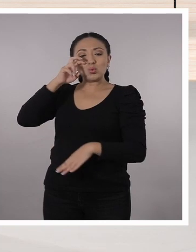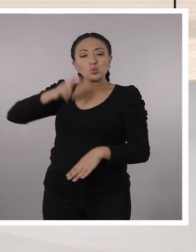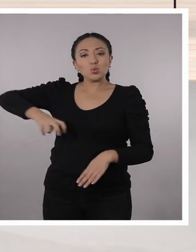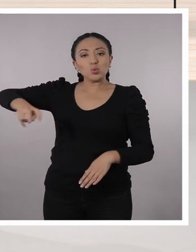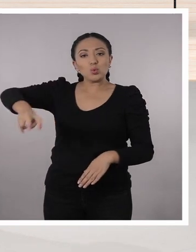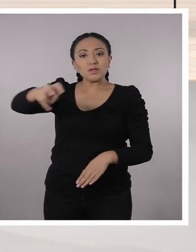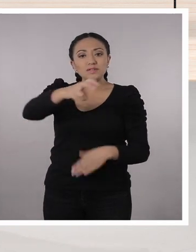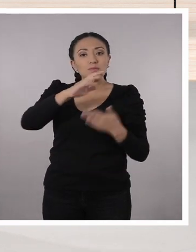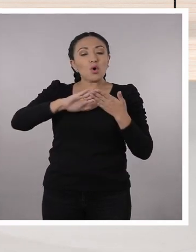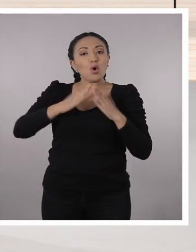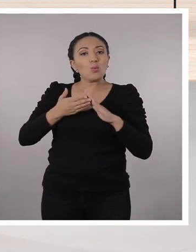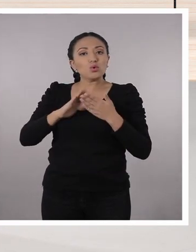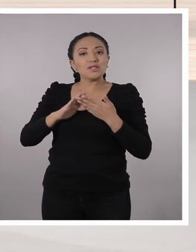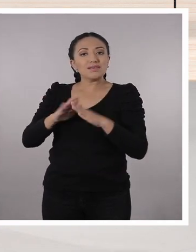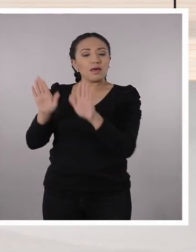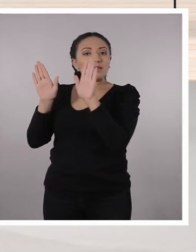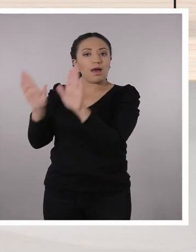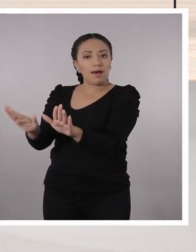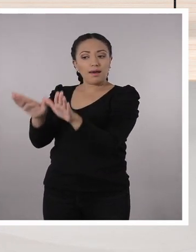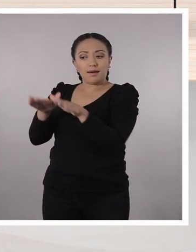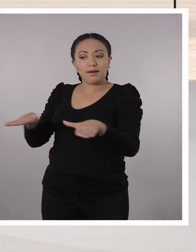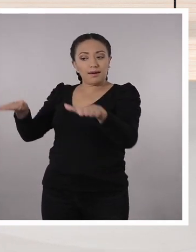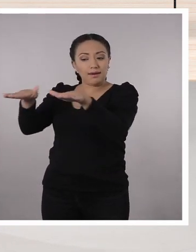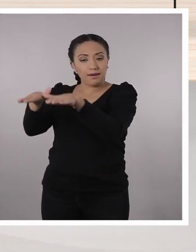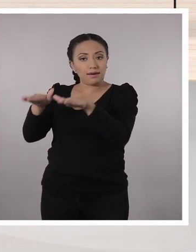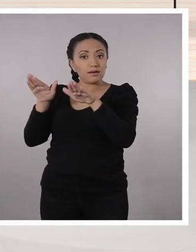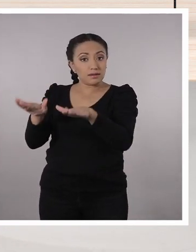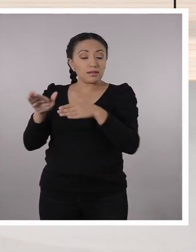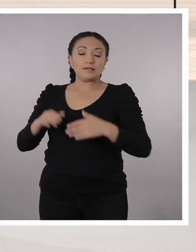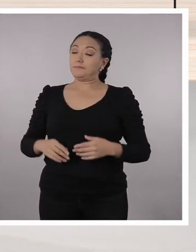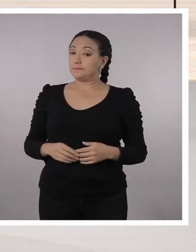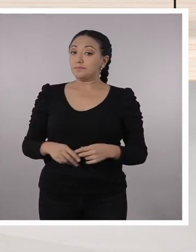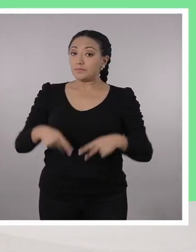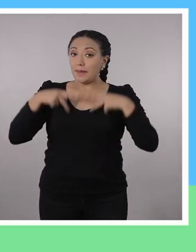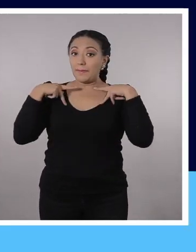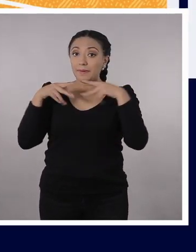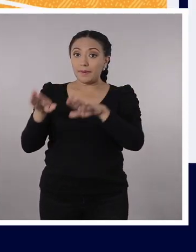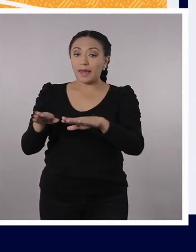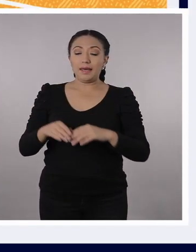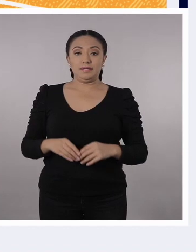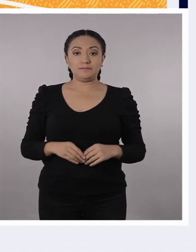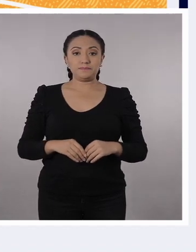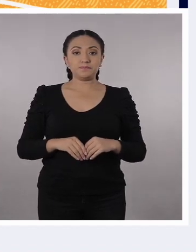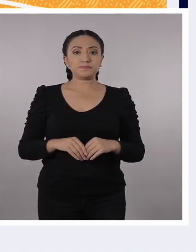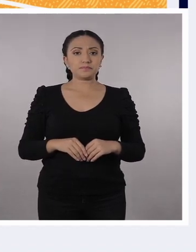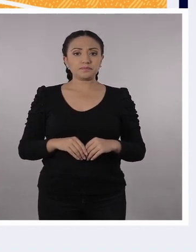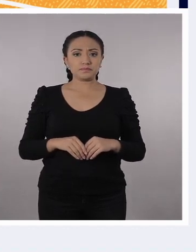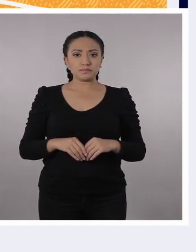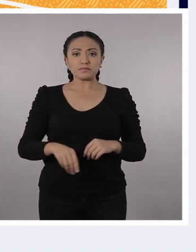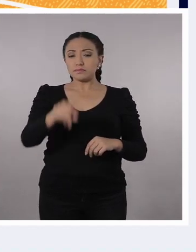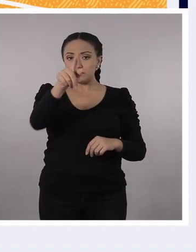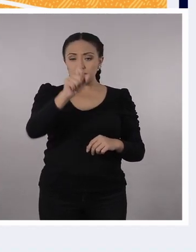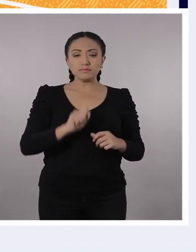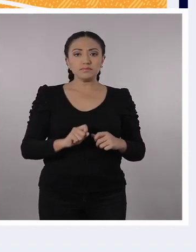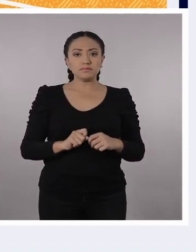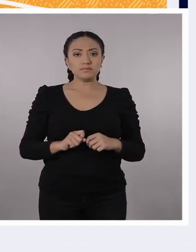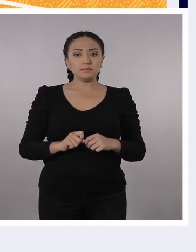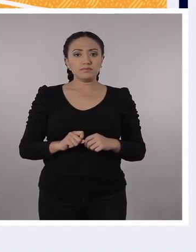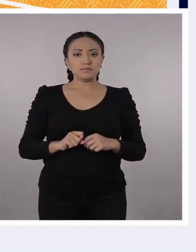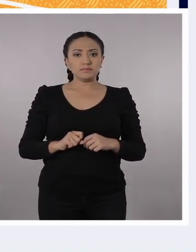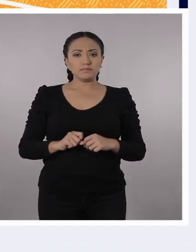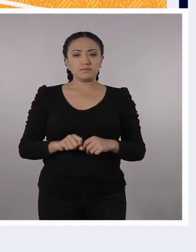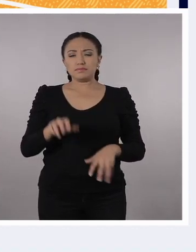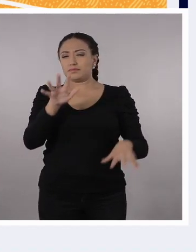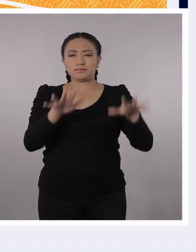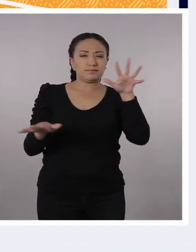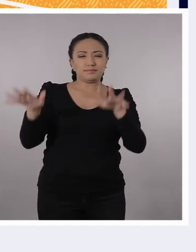turismo comunitario, que también forma parte importante de la economía de estas comunidades que habitan en estas zonas. Nelly, chicos y chicas, ¿también